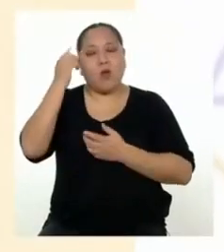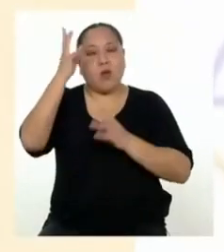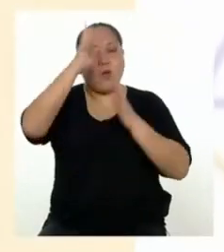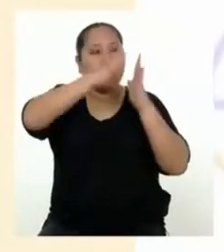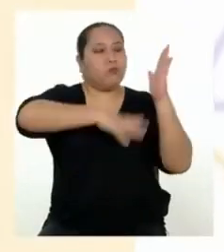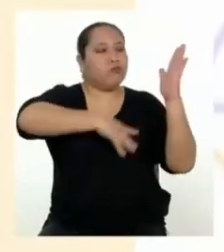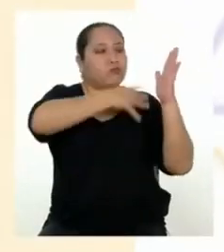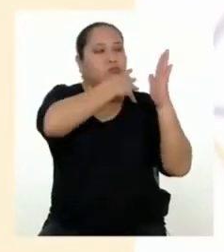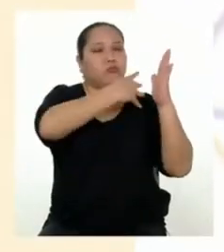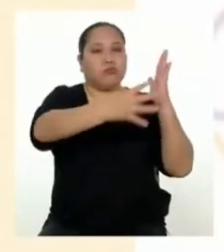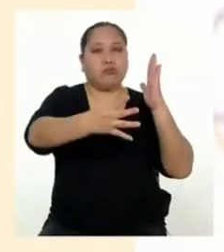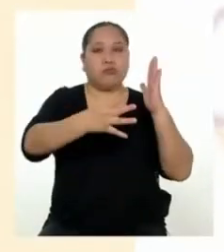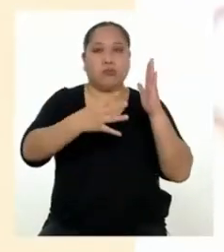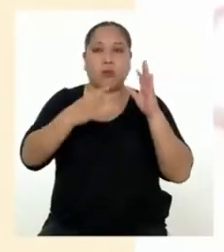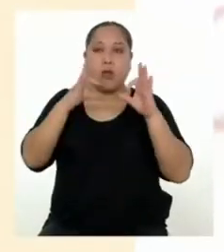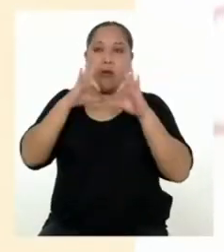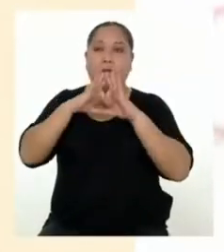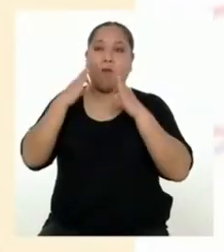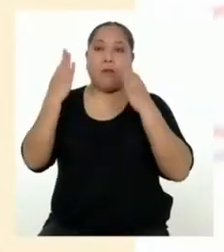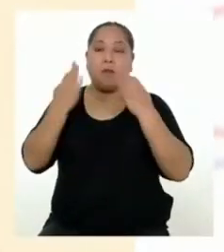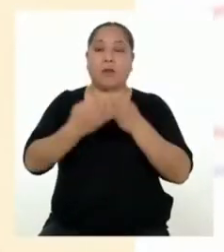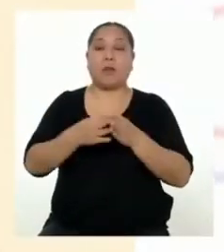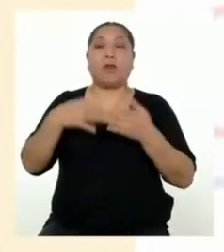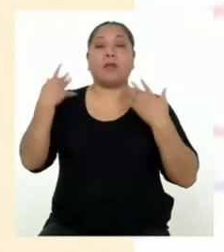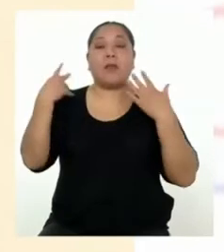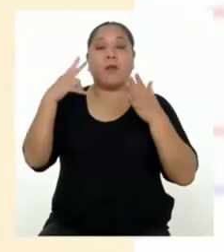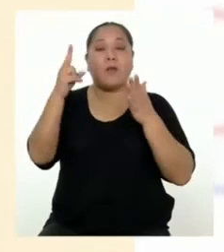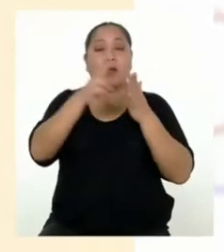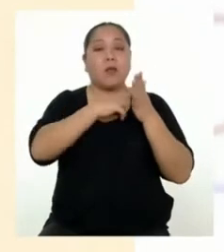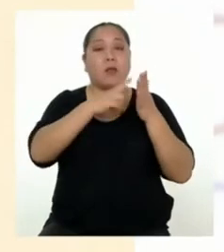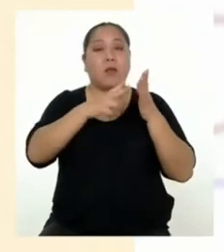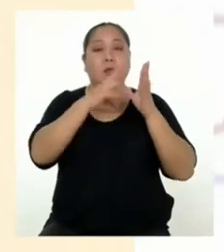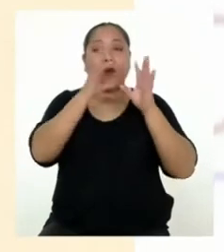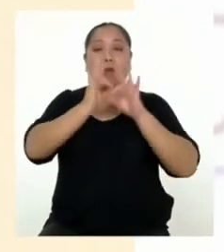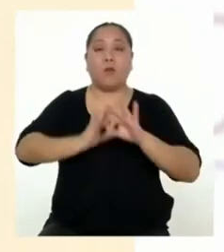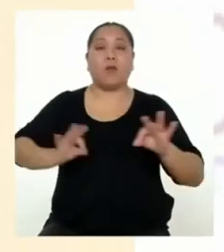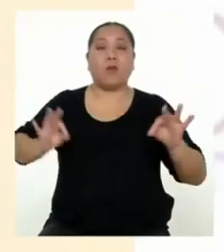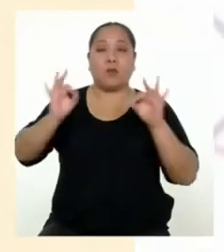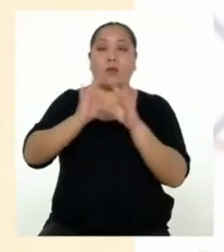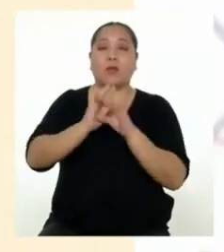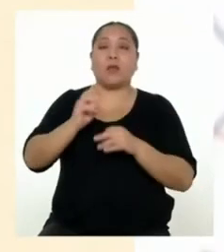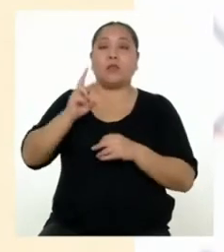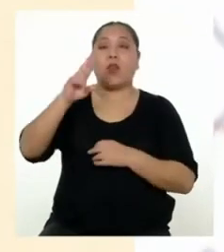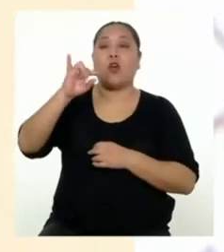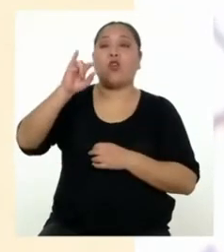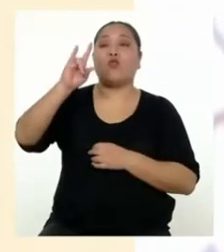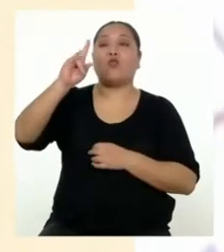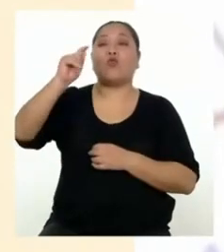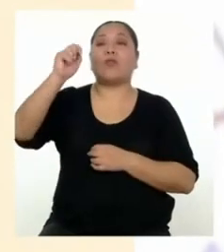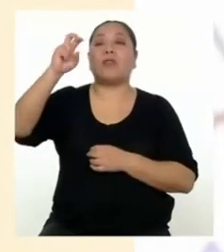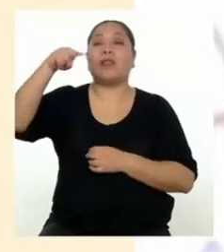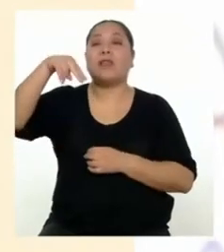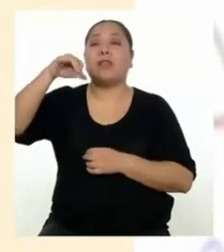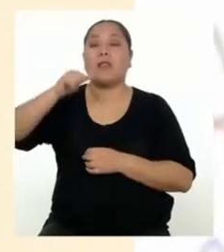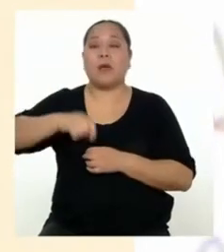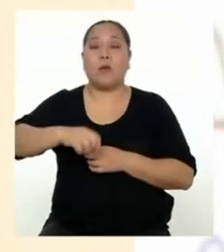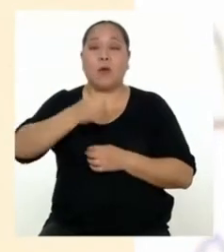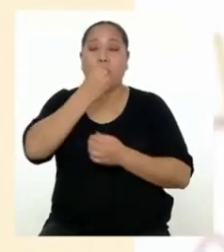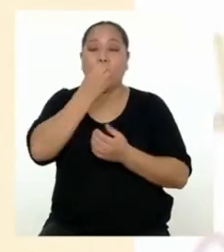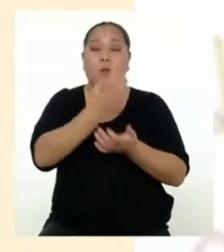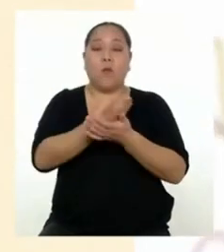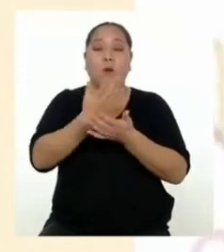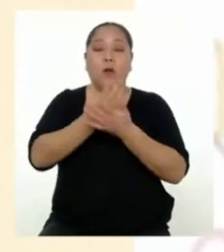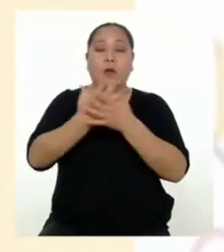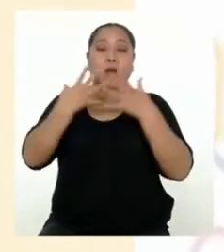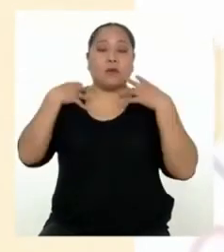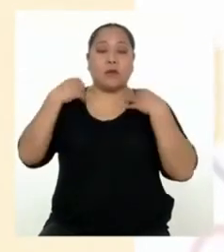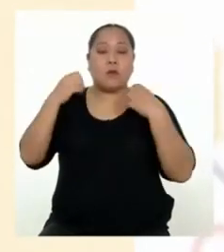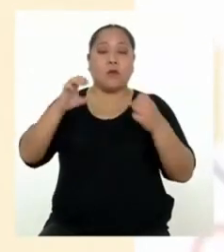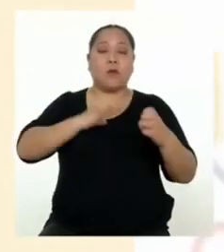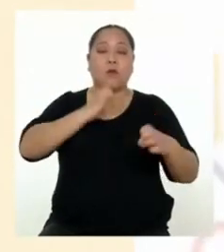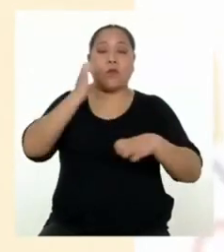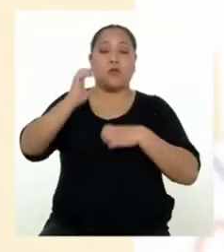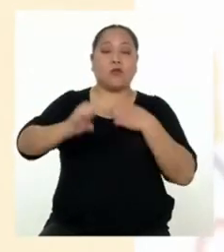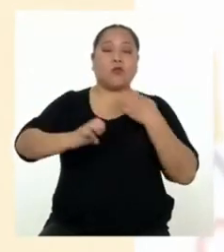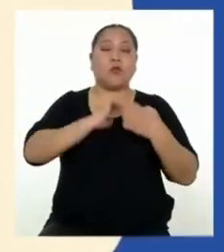familiar sería algo útil. Hemos leído mucho sobre la importancia de la rutina para mantener una buena salud emocional.